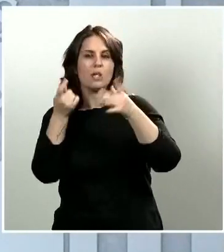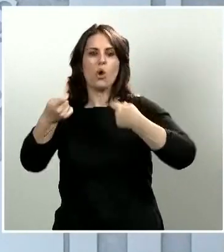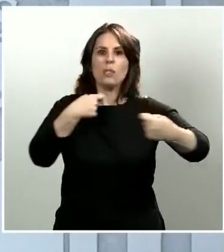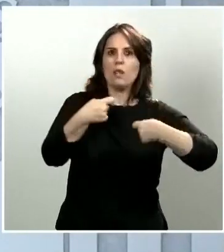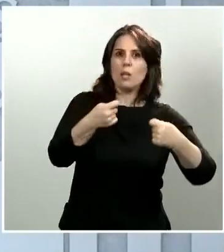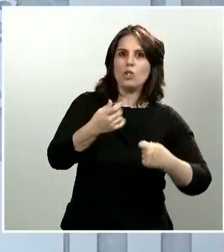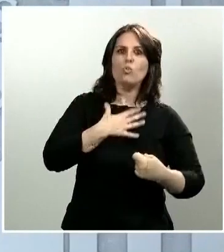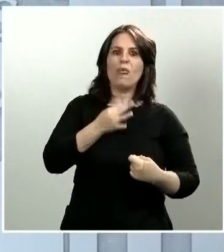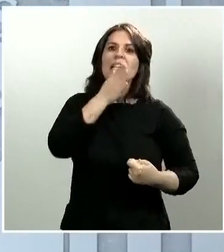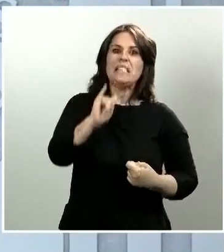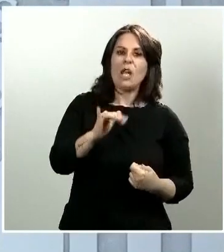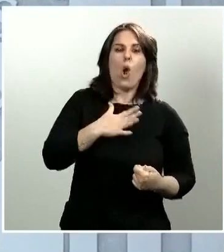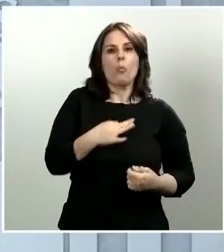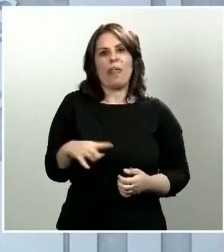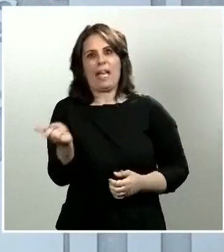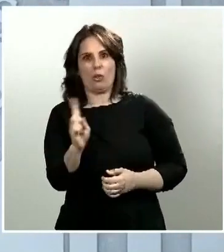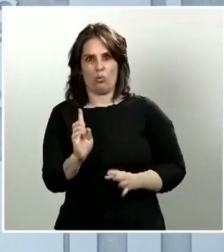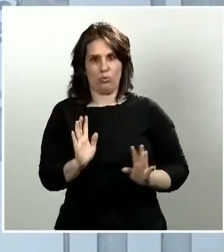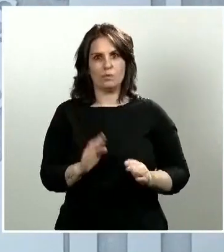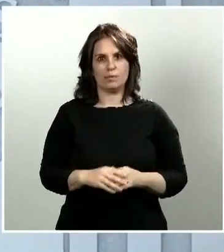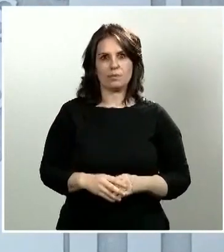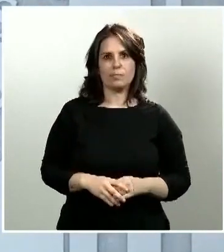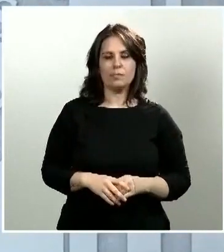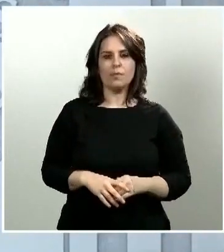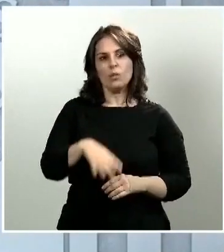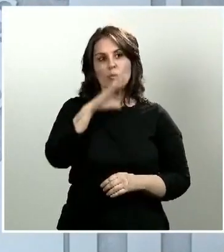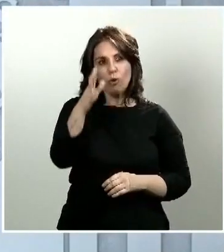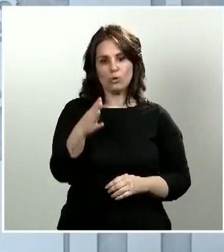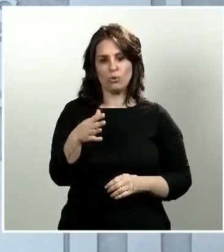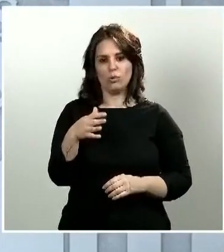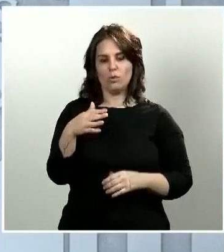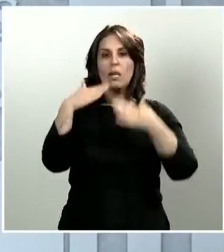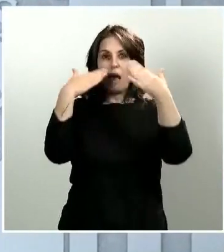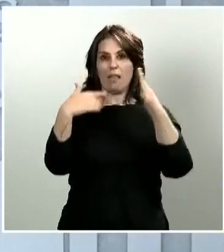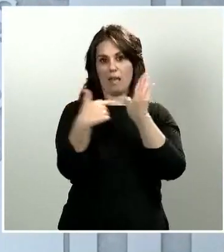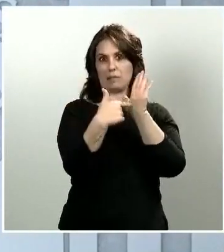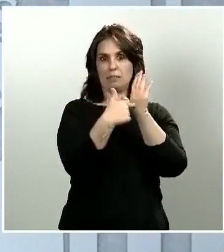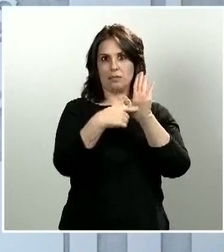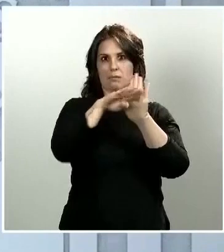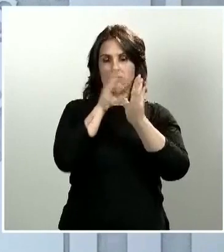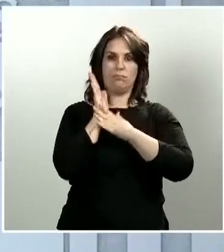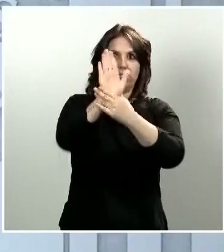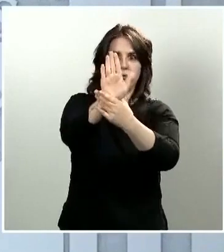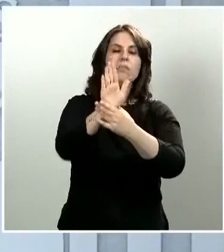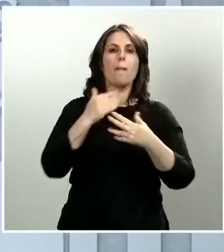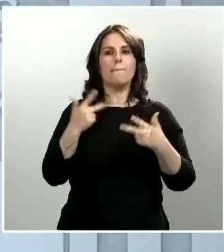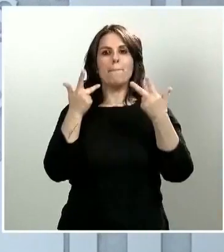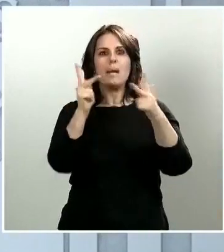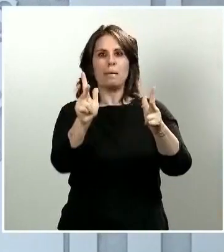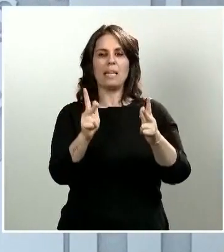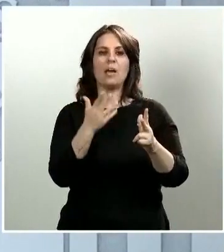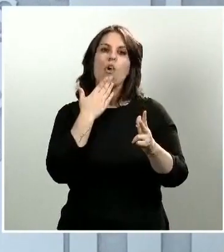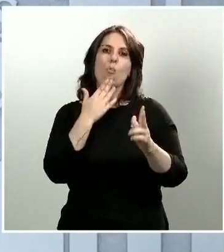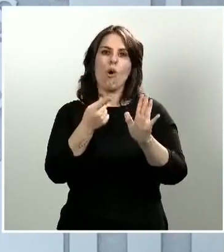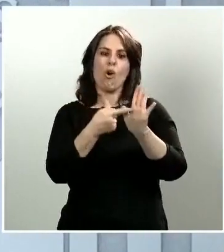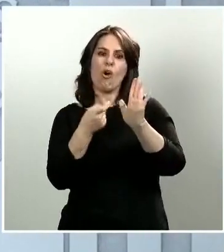alarma. Por eso, de esta forma y con este instrumento jurídico se permite un proceso de desescalada que puede ser